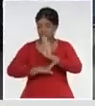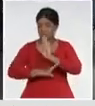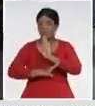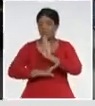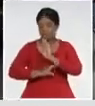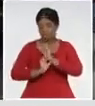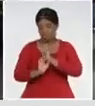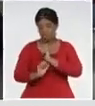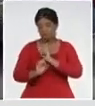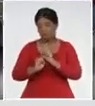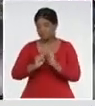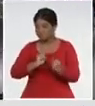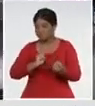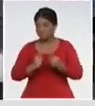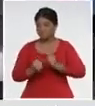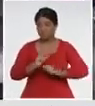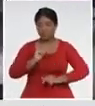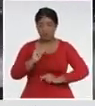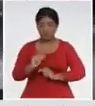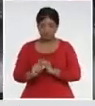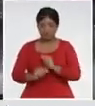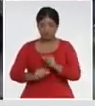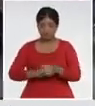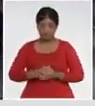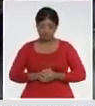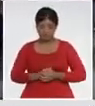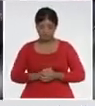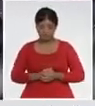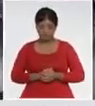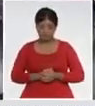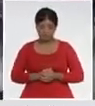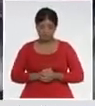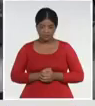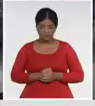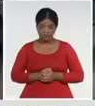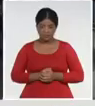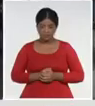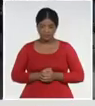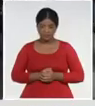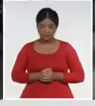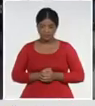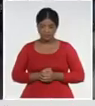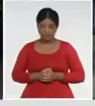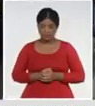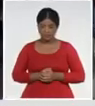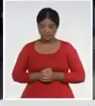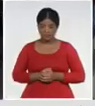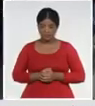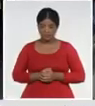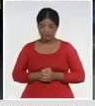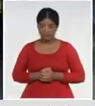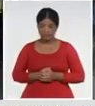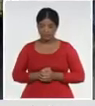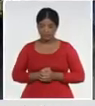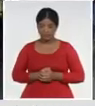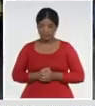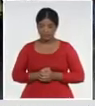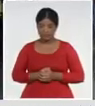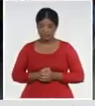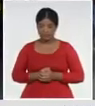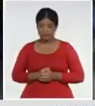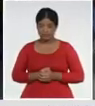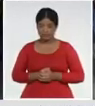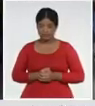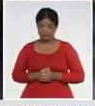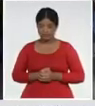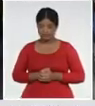conservar y de alguna manera velar para que ninguna de ellas puedan ser descuidadas en tiempos de febrero.